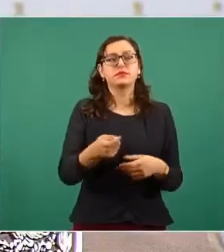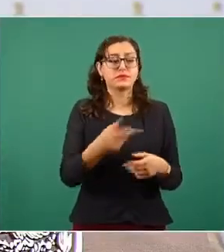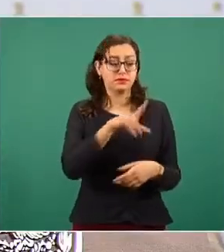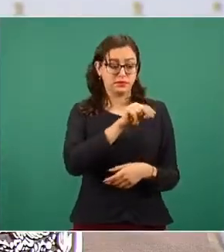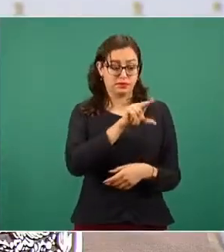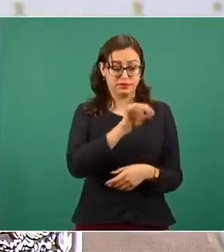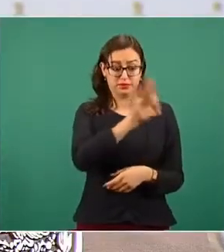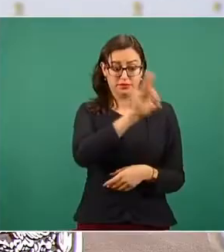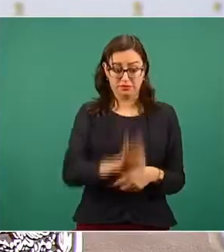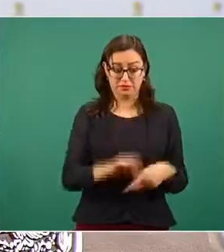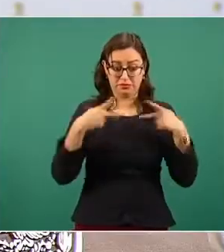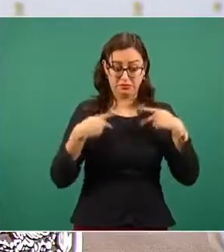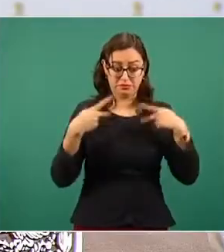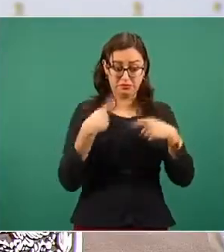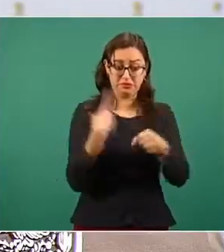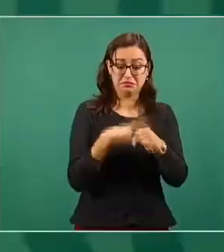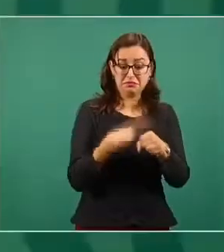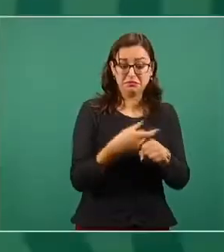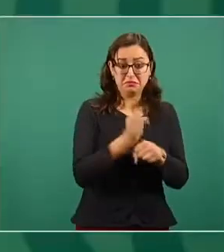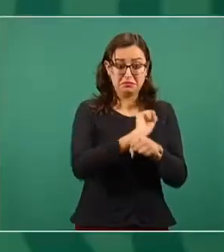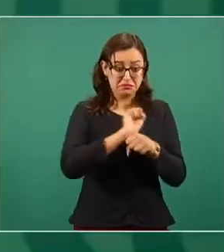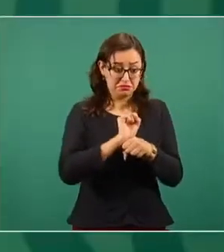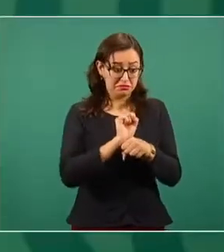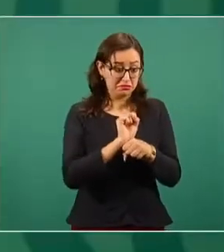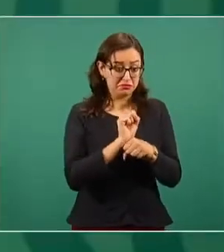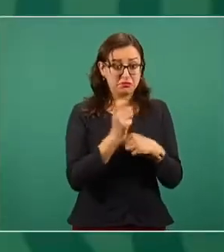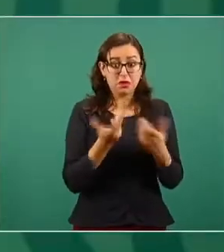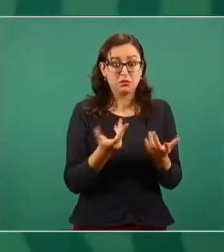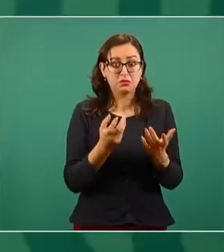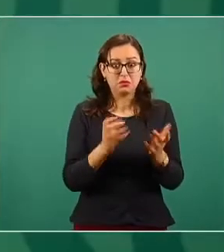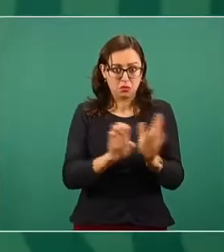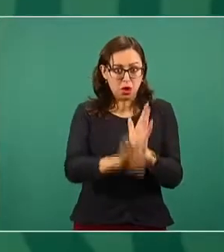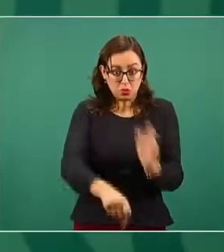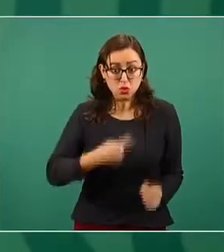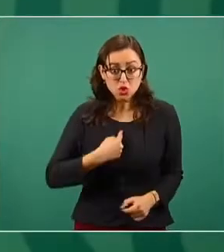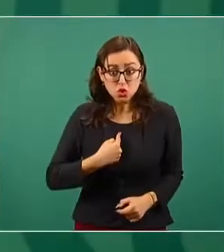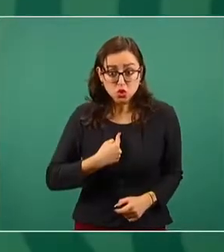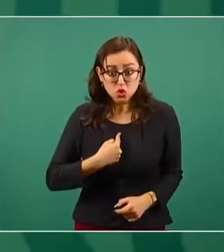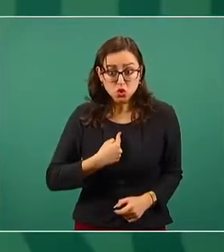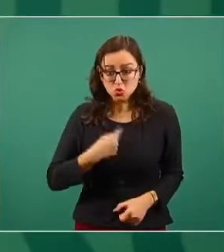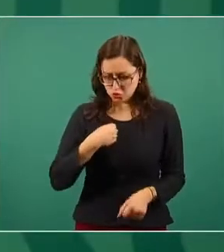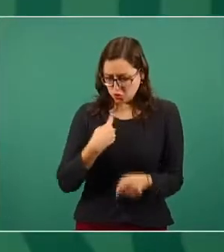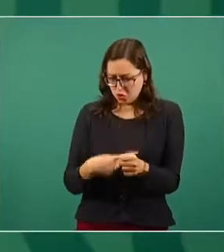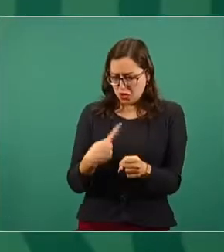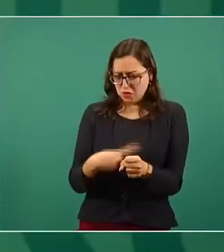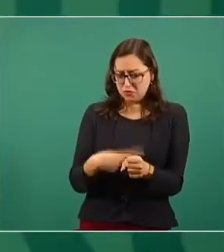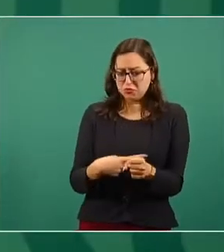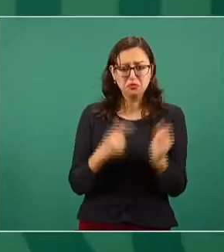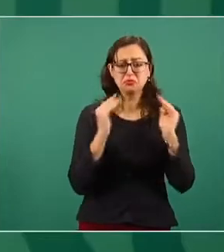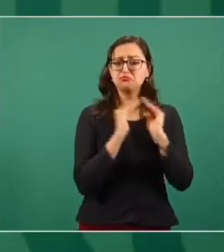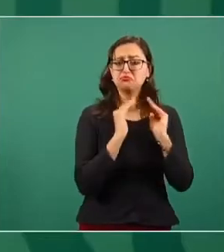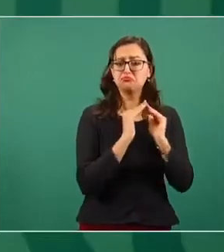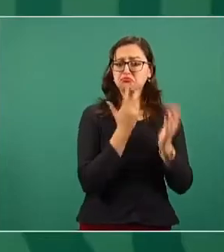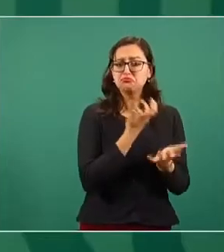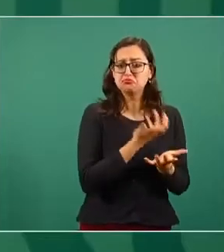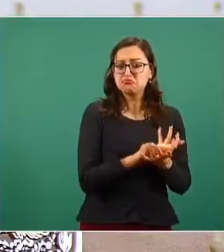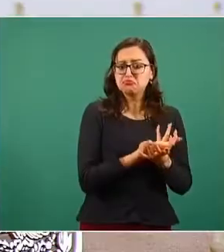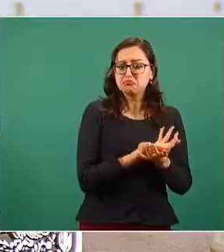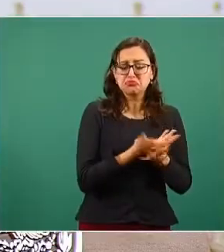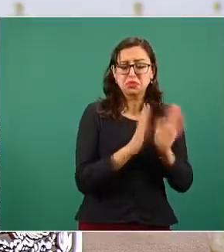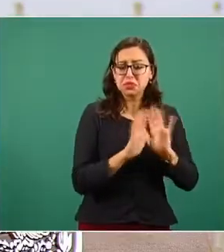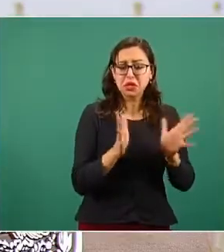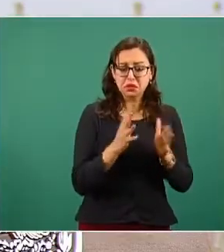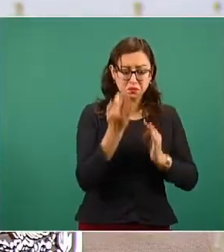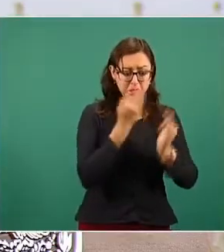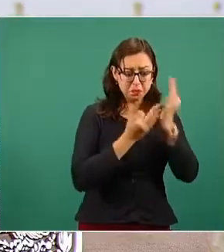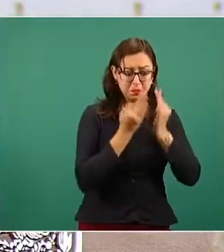ocurre en su casa. Yo soy un caso, por ejemplo, yo tuve COVID y me atendí en mi casa. ¿Qué